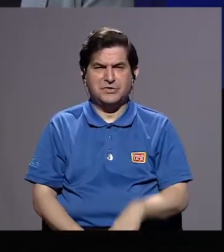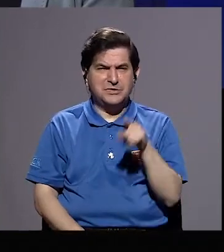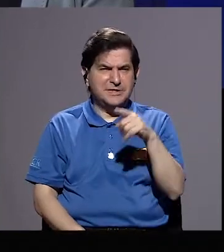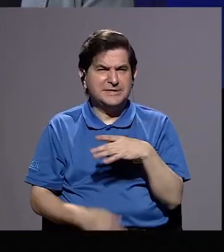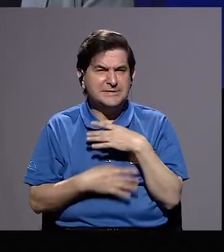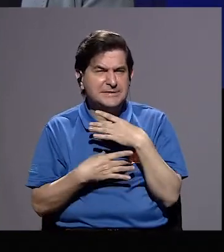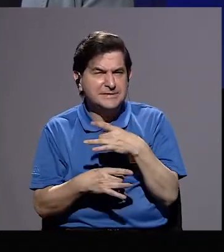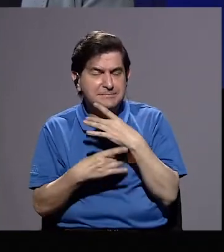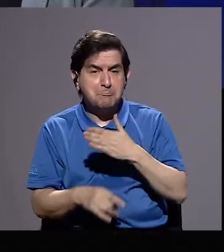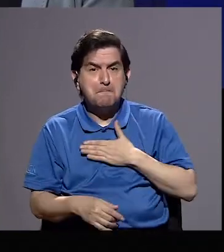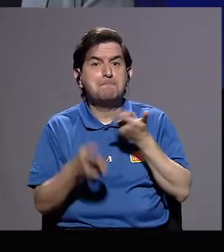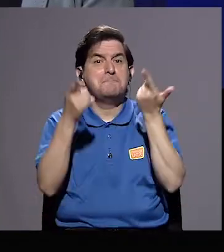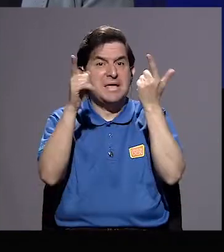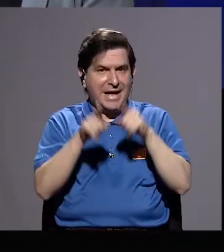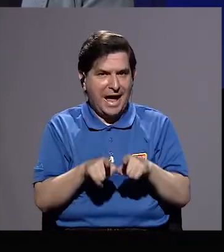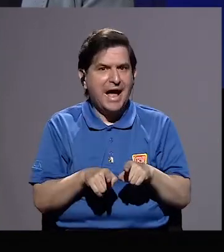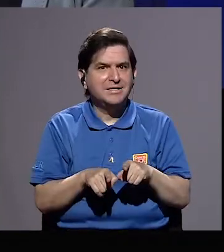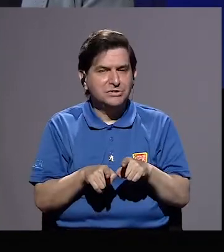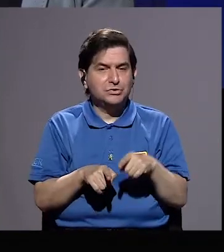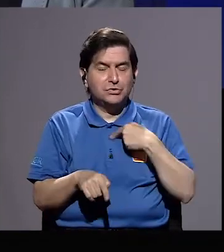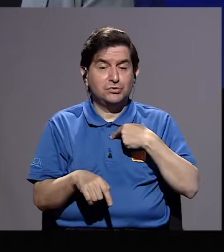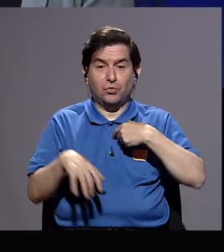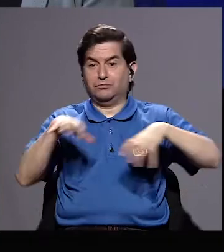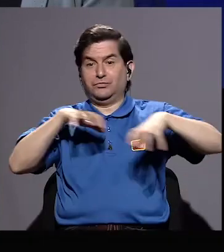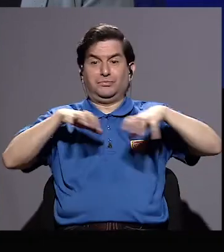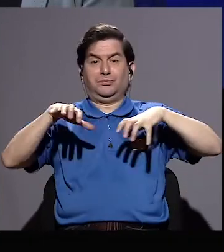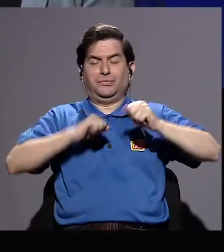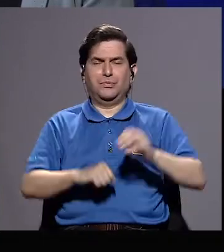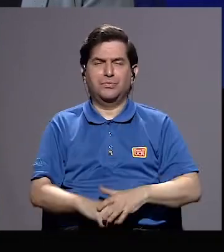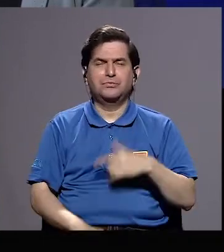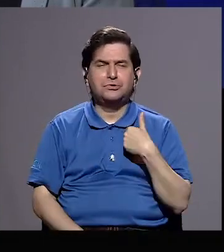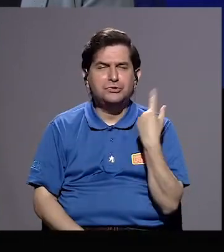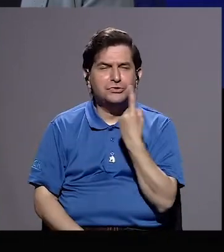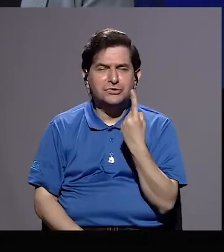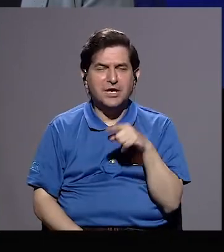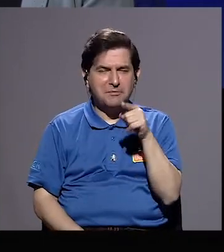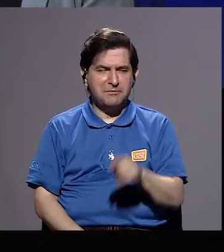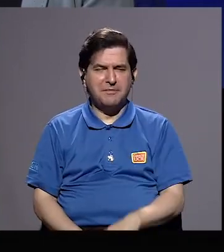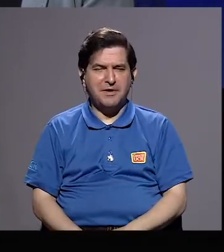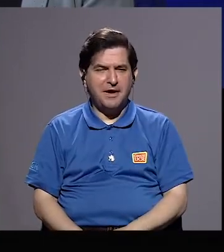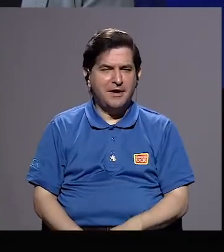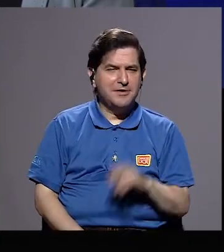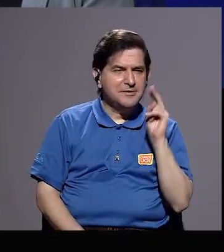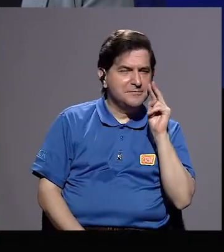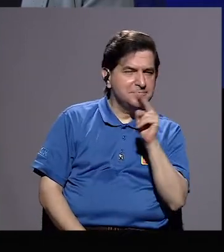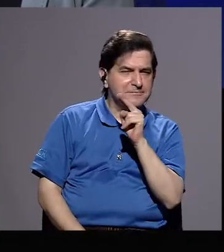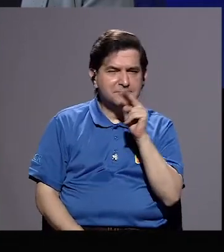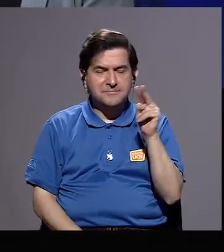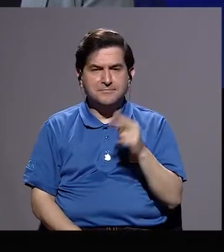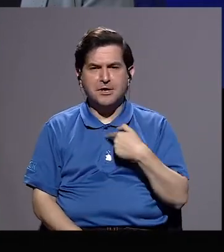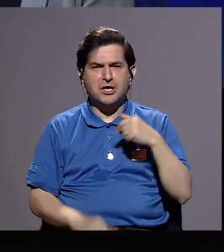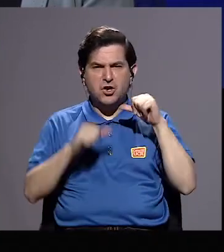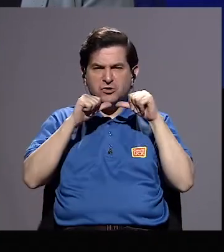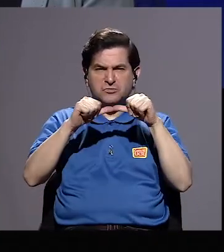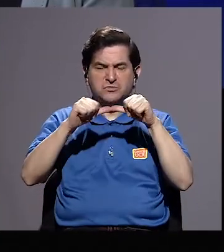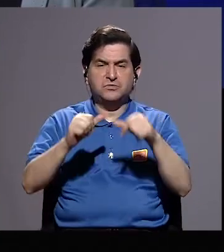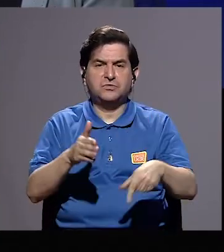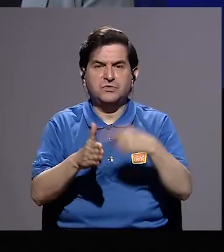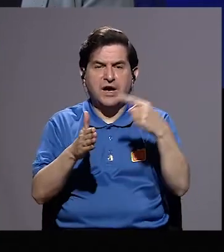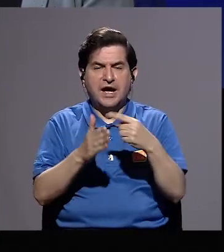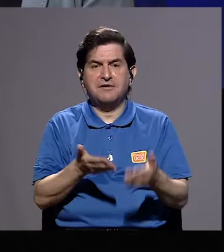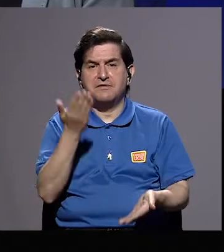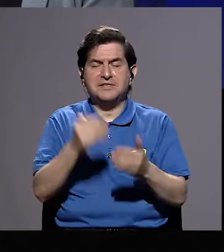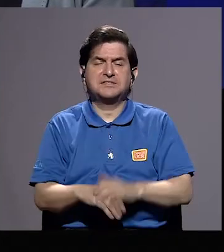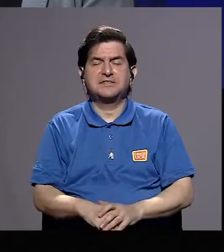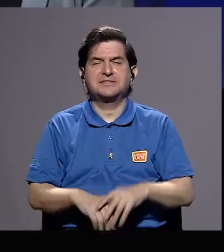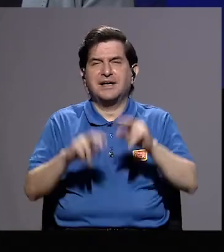éramos muy acuiciosas, en el caso mío yo era interactiva, yo siempre andaba adelante y ni un paso atrás. A